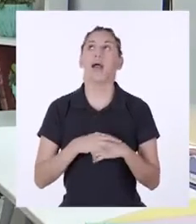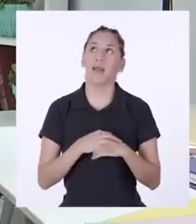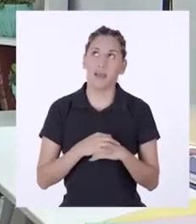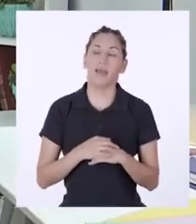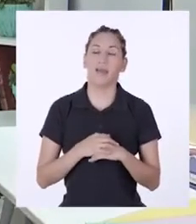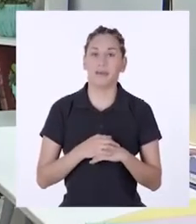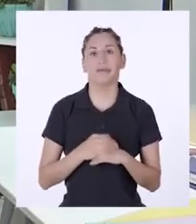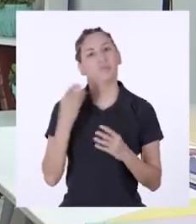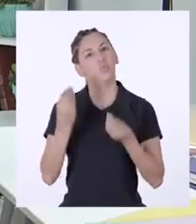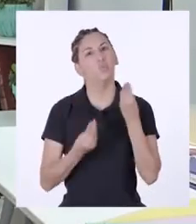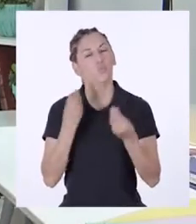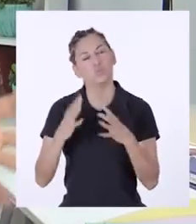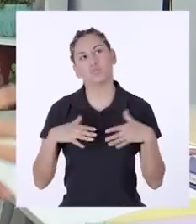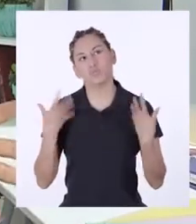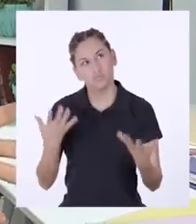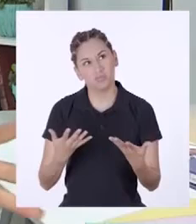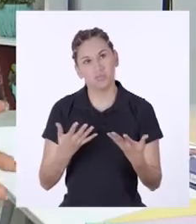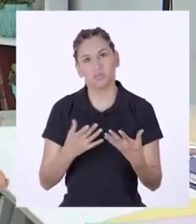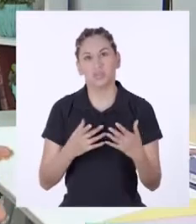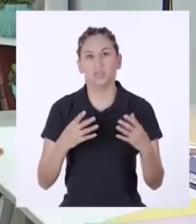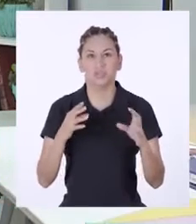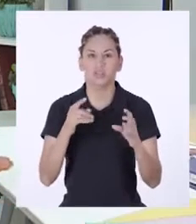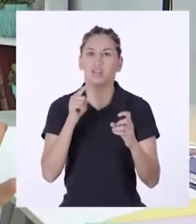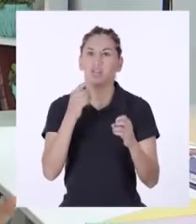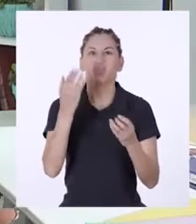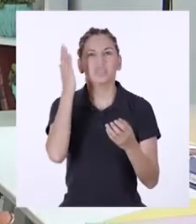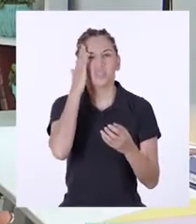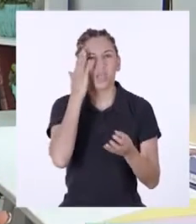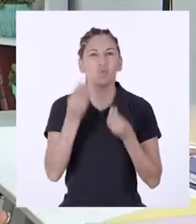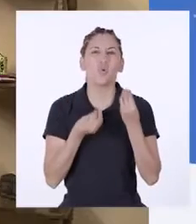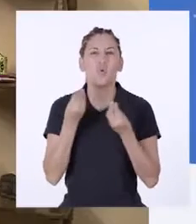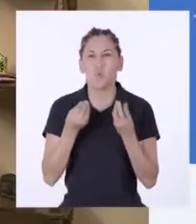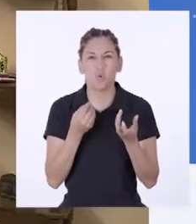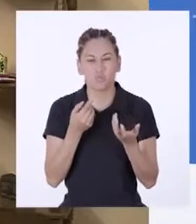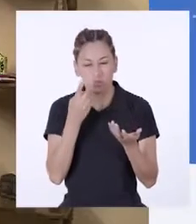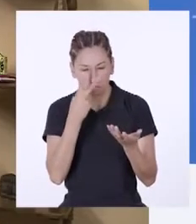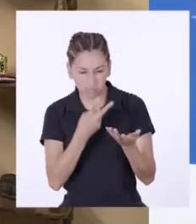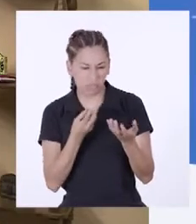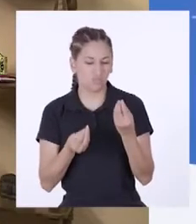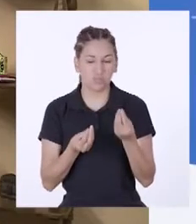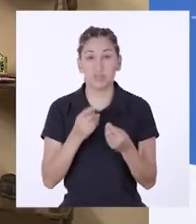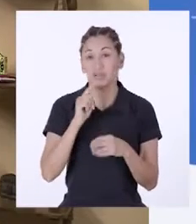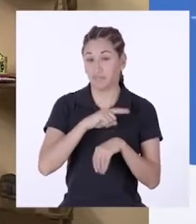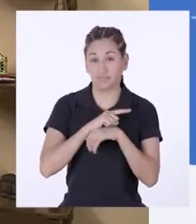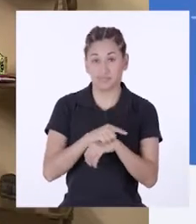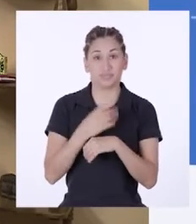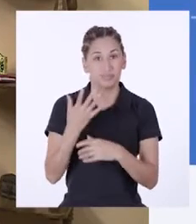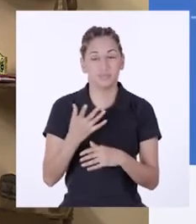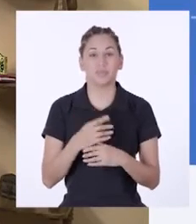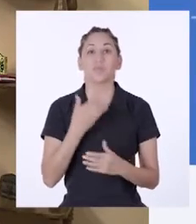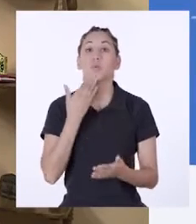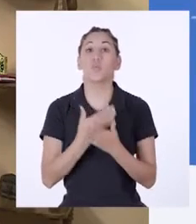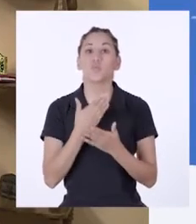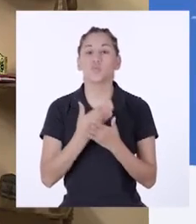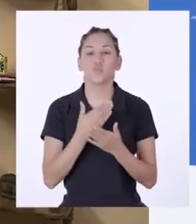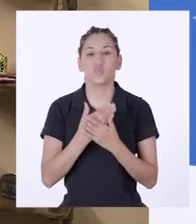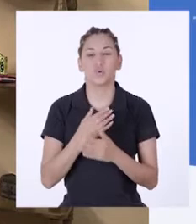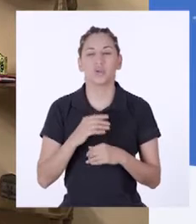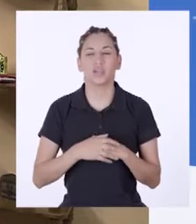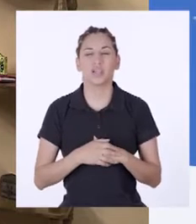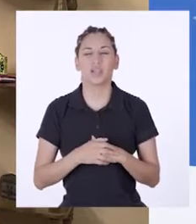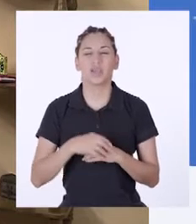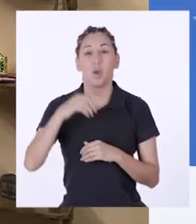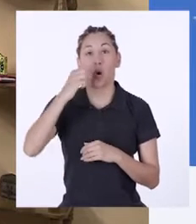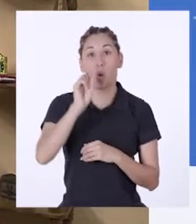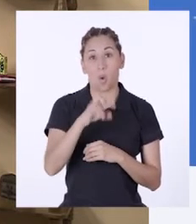¿Cómo podemos determinar estas proporciones de humedad? Una forma rápida es aplicando la prueba del puño.